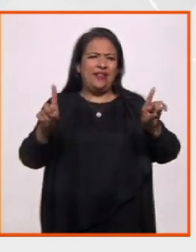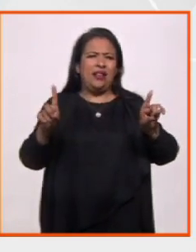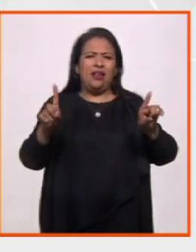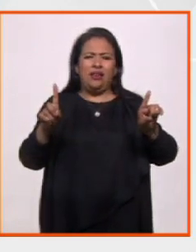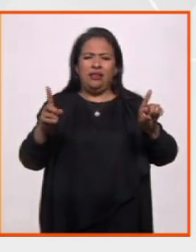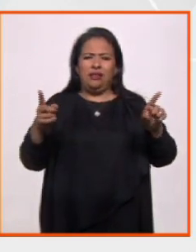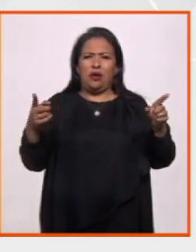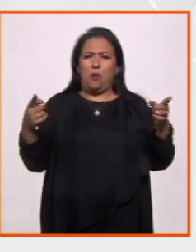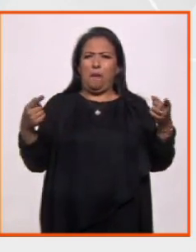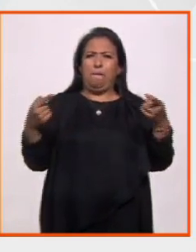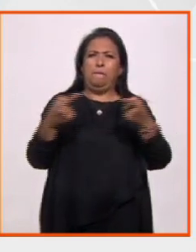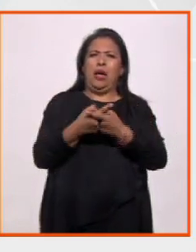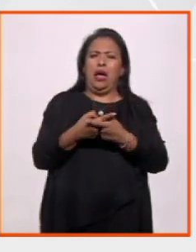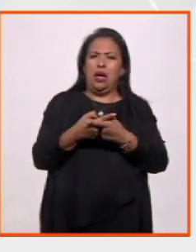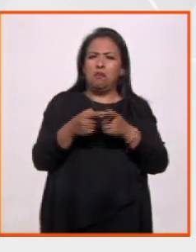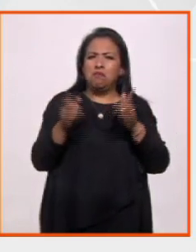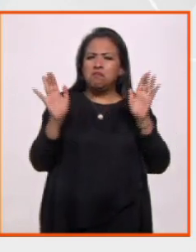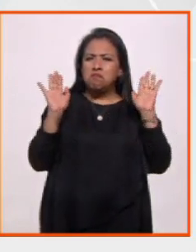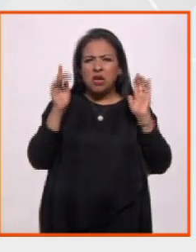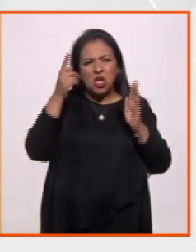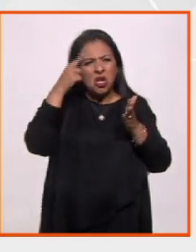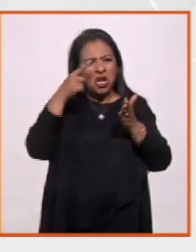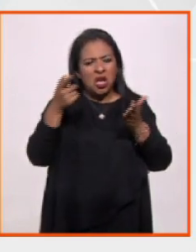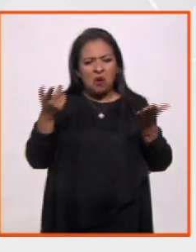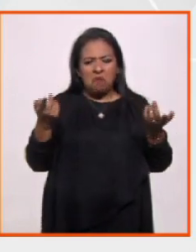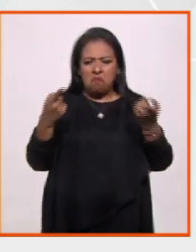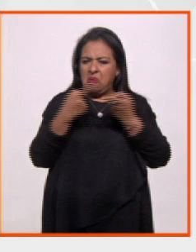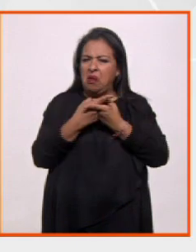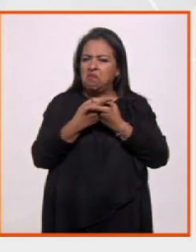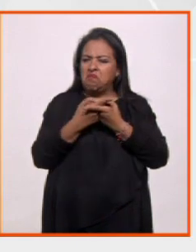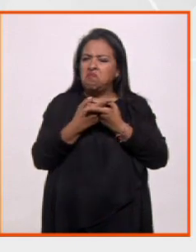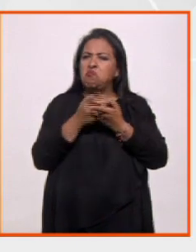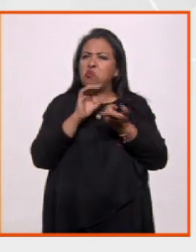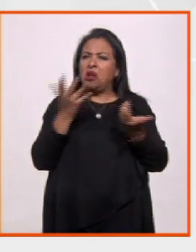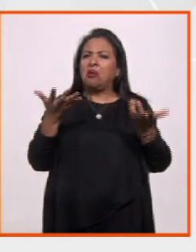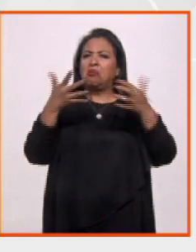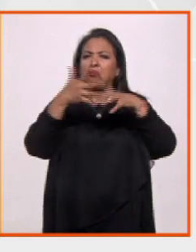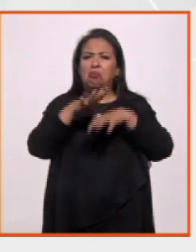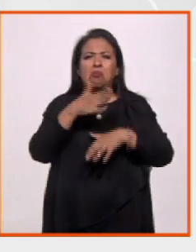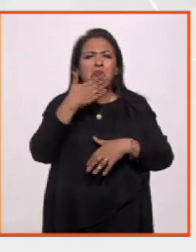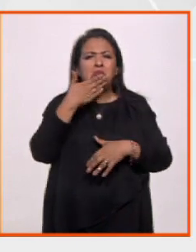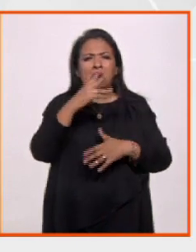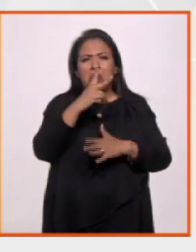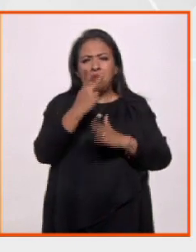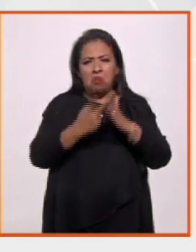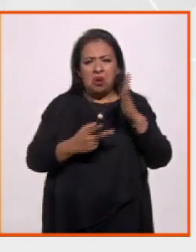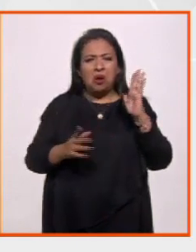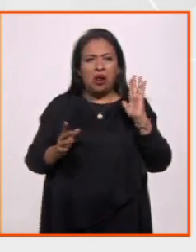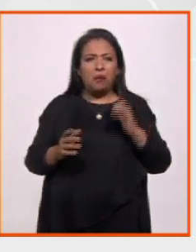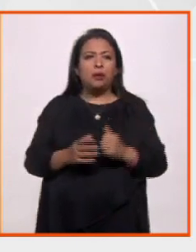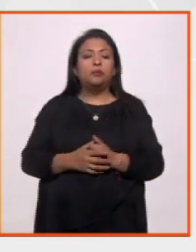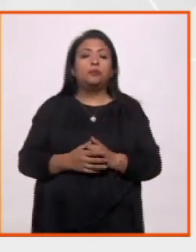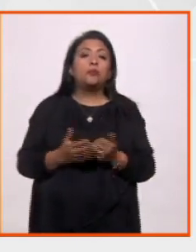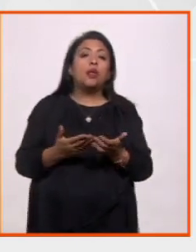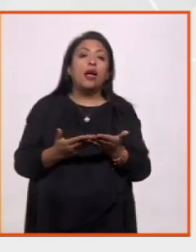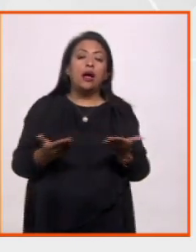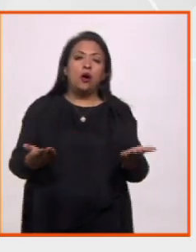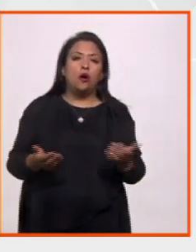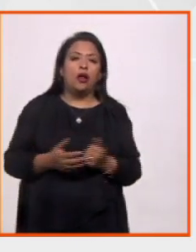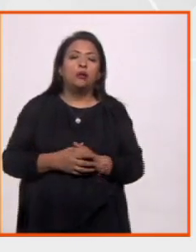opuestas, pero creo que se combina muy bien en el programa. Muy bien. Ahora,